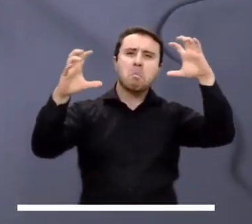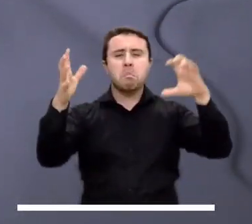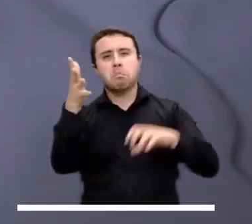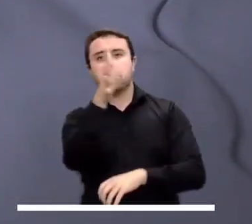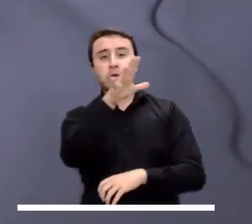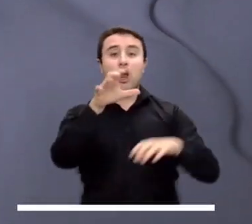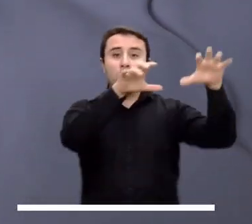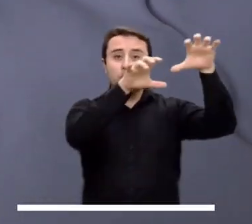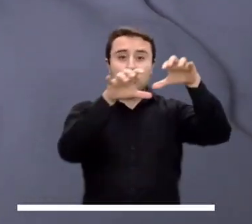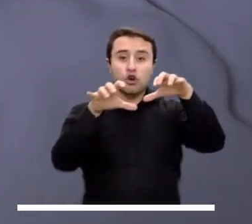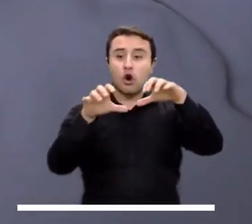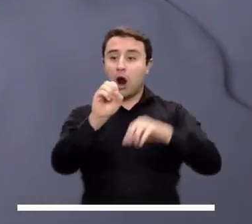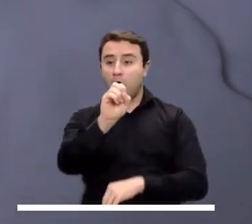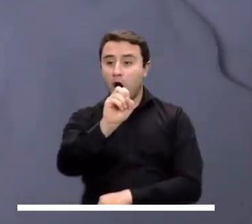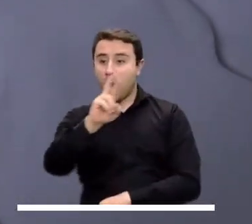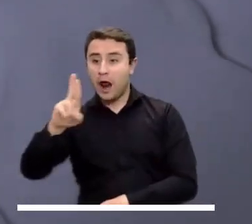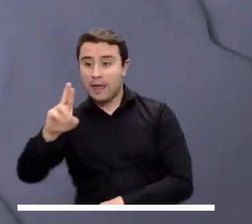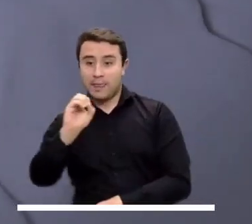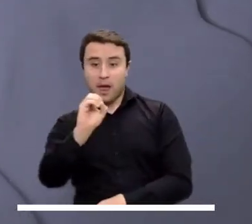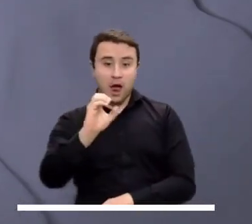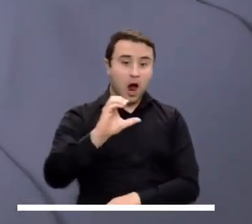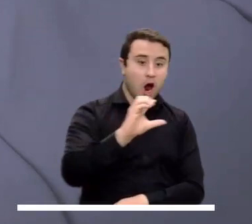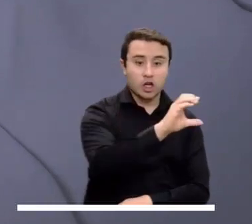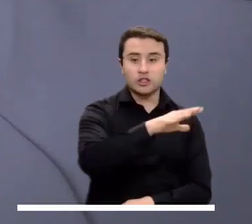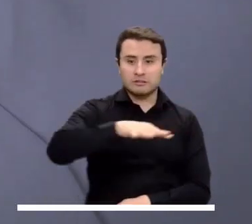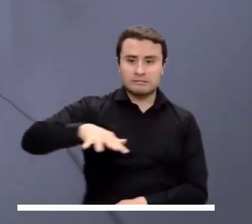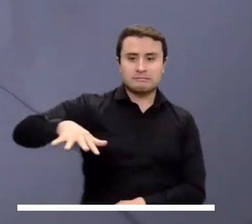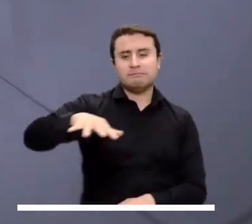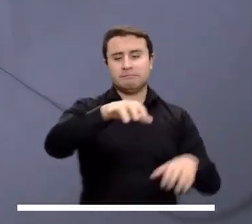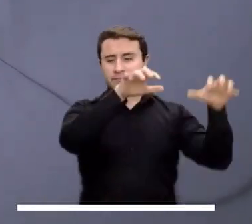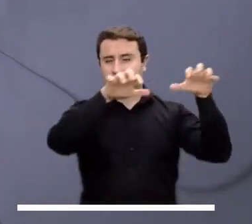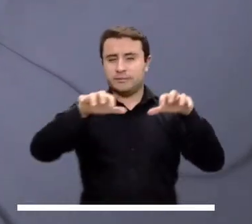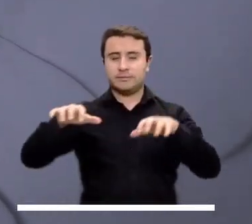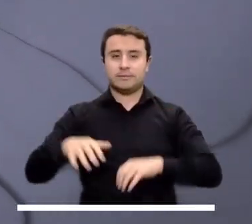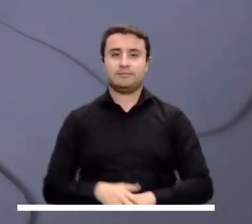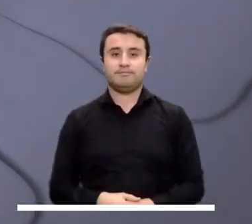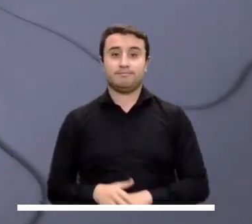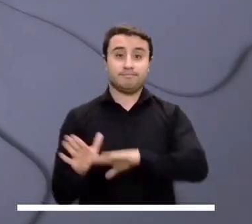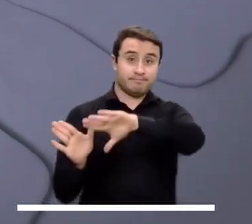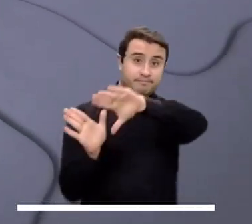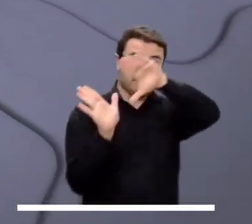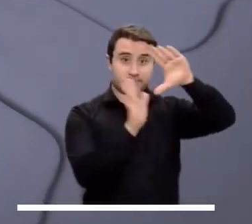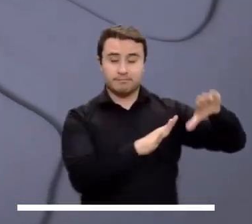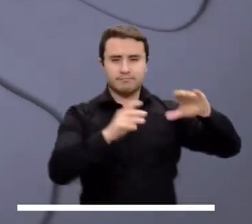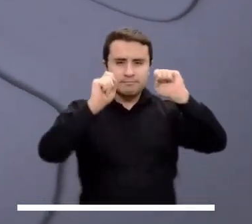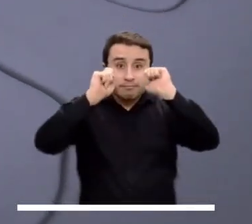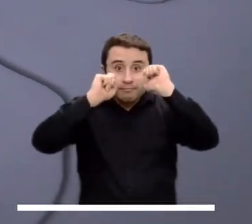Finalmente, la capital del país espera una noche seminublada con lluvias en el oriente y occidente de la ciudad.